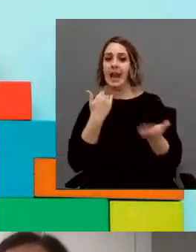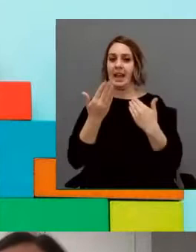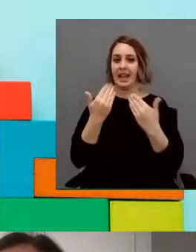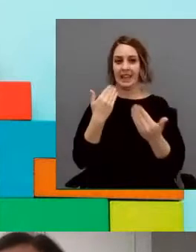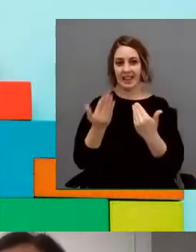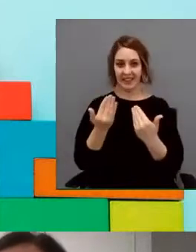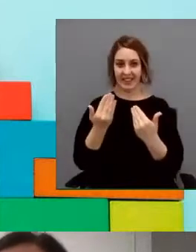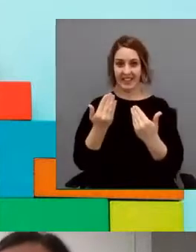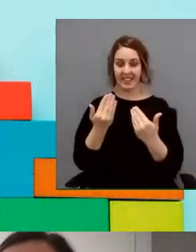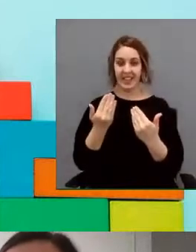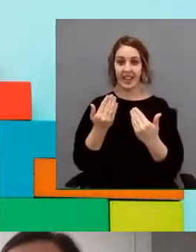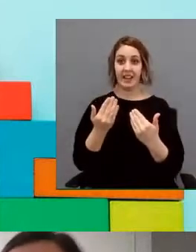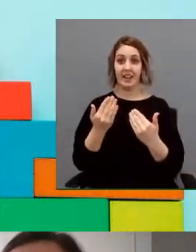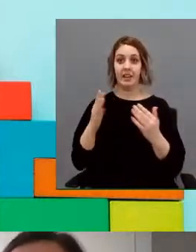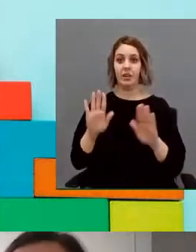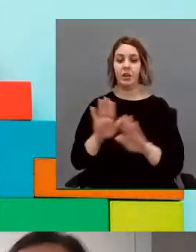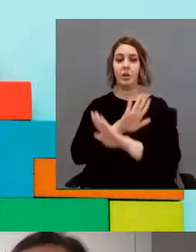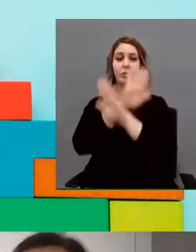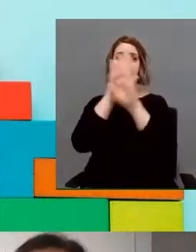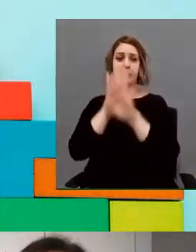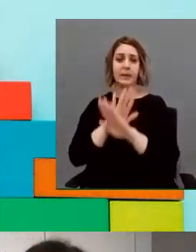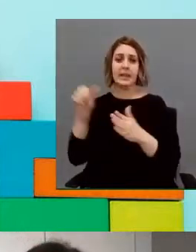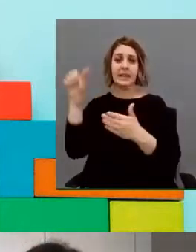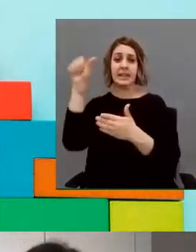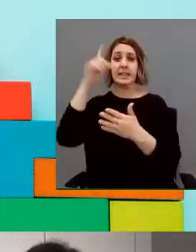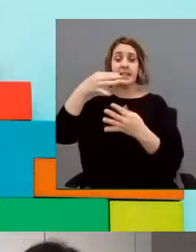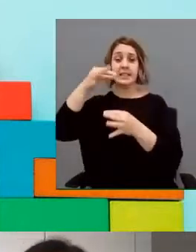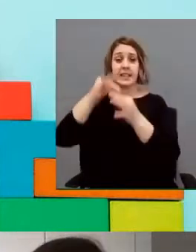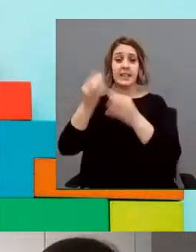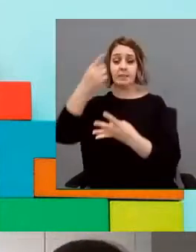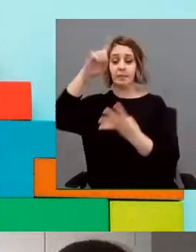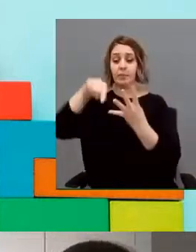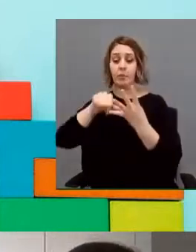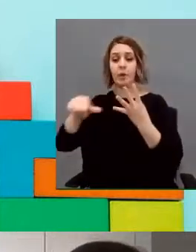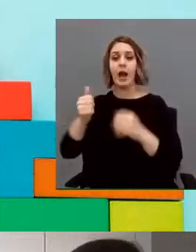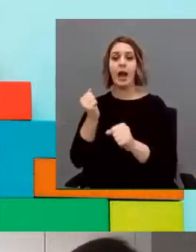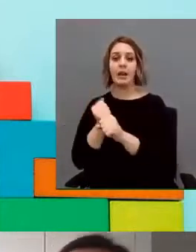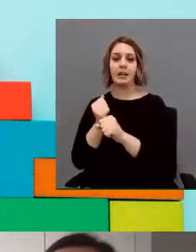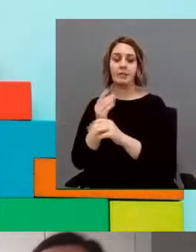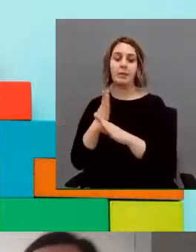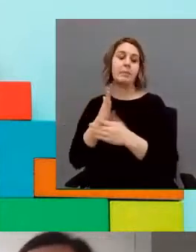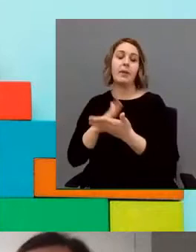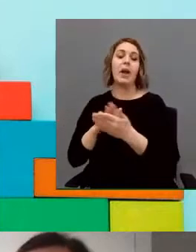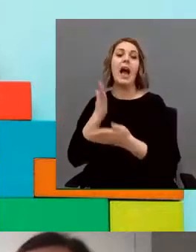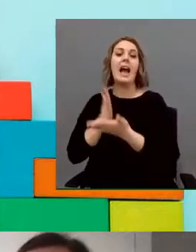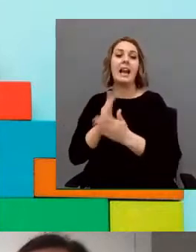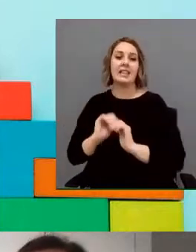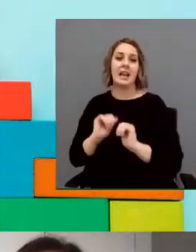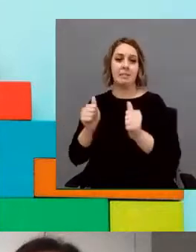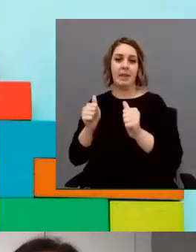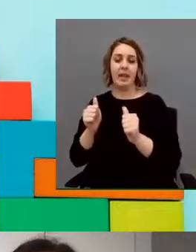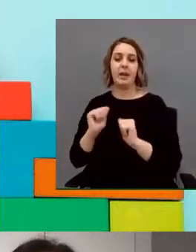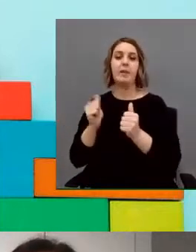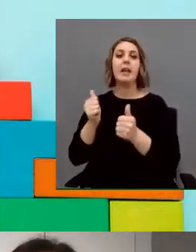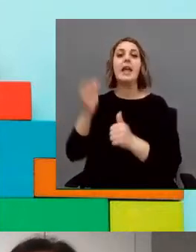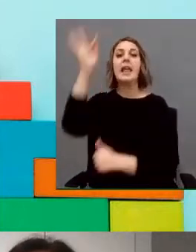Y al final, en la última semana de septiembre comienzan las clases, la fase dos, ¿no? Las clases teóricas.